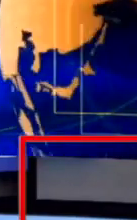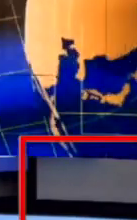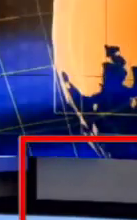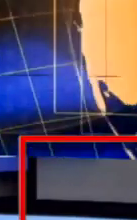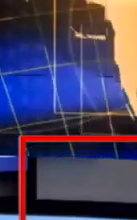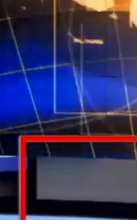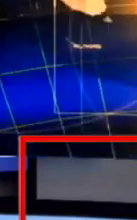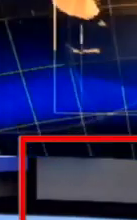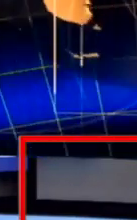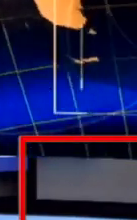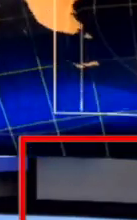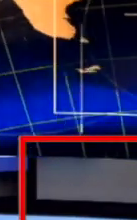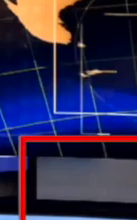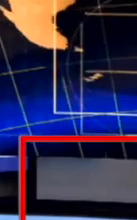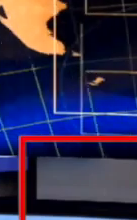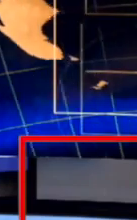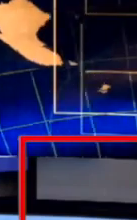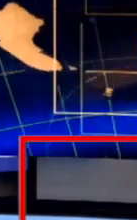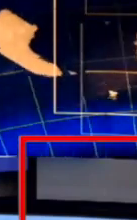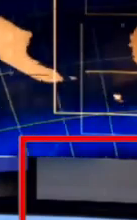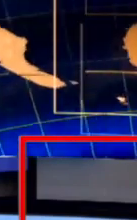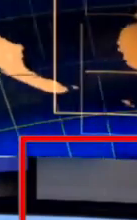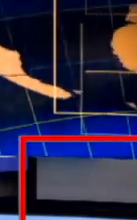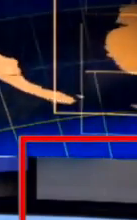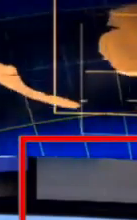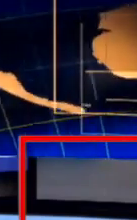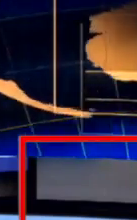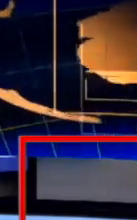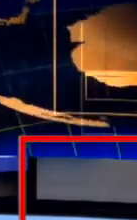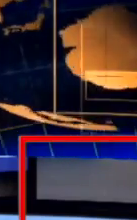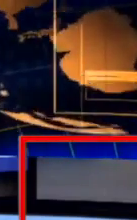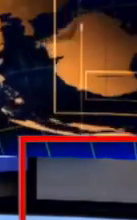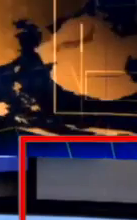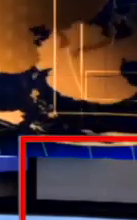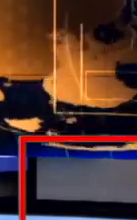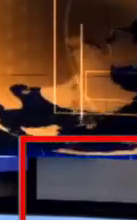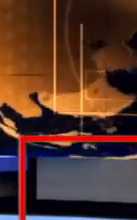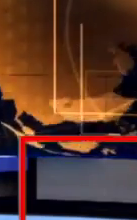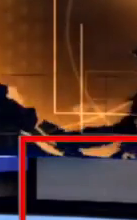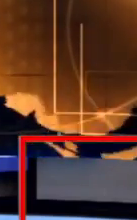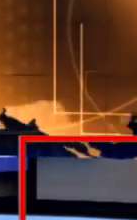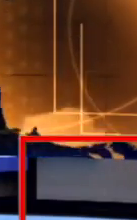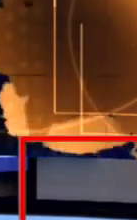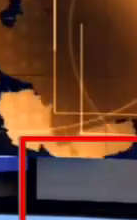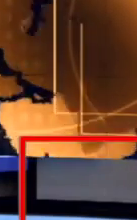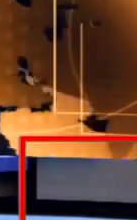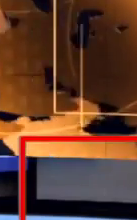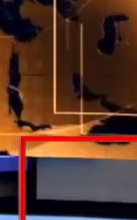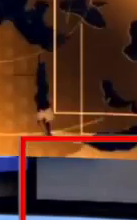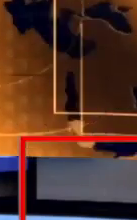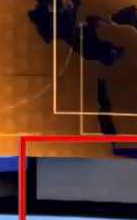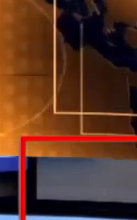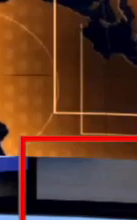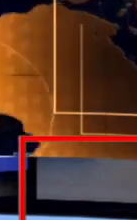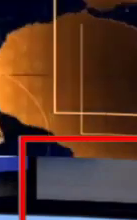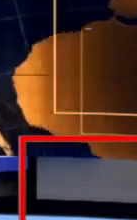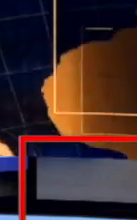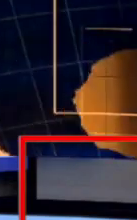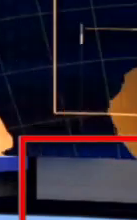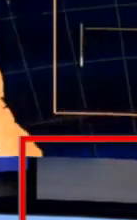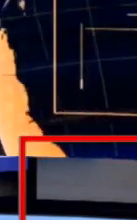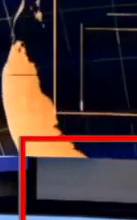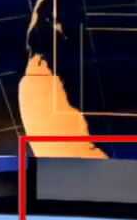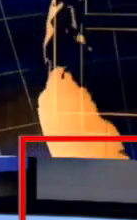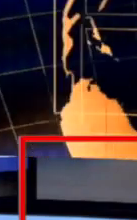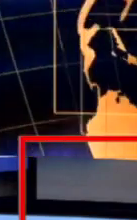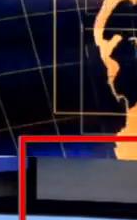respecto a esta situación. Afortunadamente el pueblo no es tonto y no se deja convencer por más guerra sucia, por más patadas